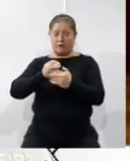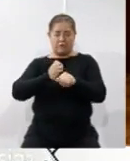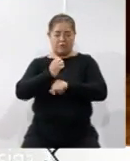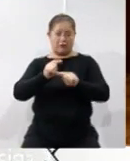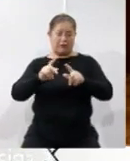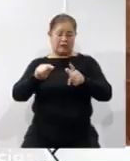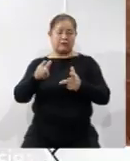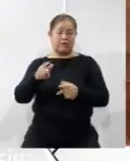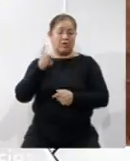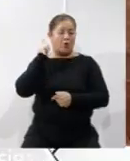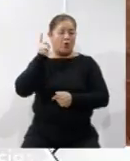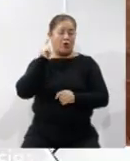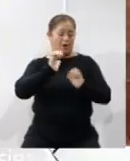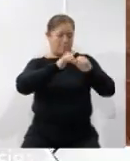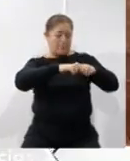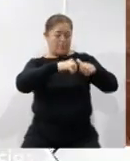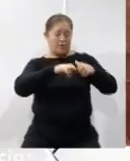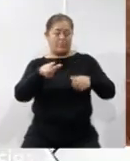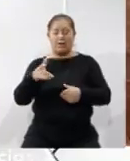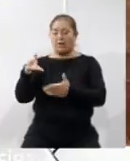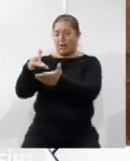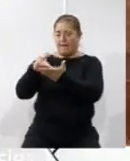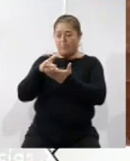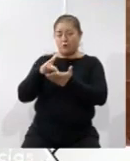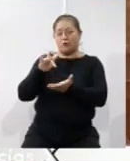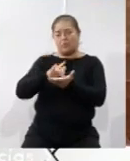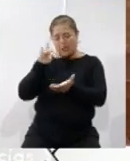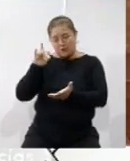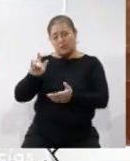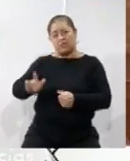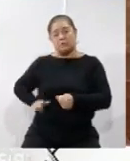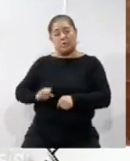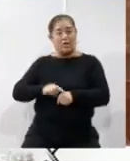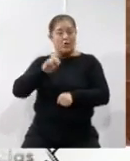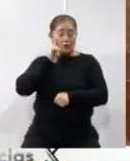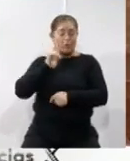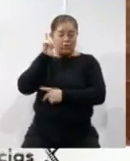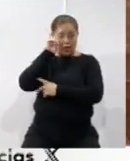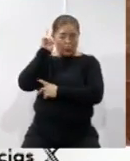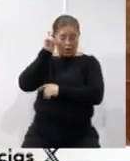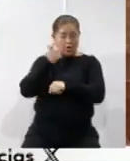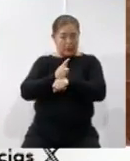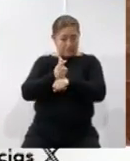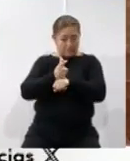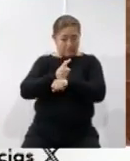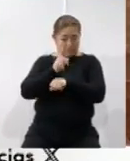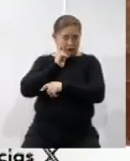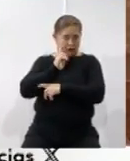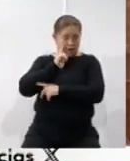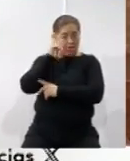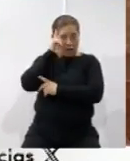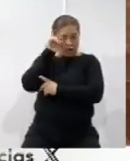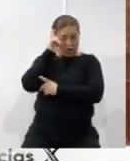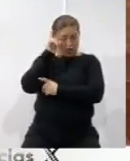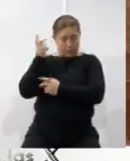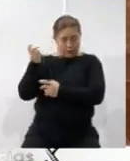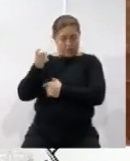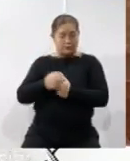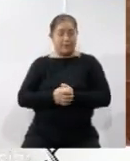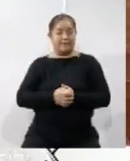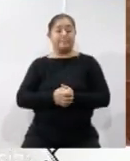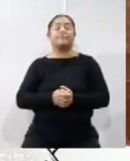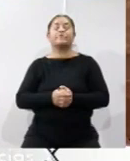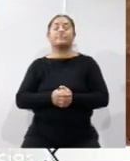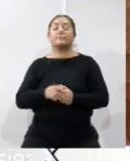Agradecemos de antemano todo el apoyo que nos ha dado el gobierno del estado, la gobernadora licenciada Lorena Cuellar Cisneros y toda la